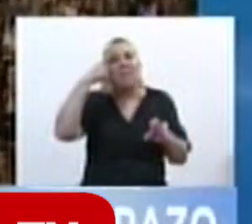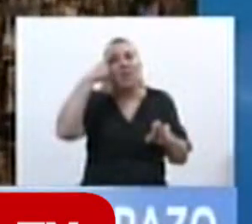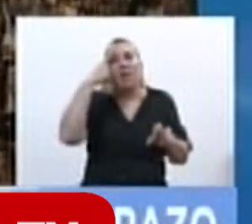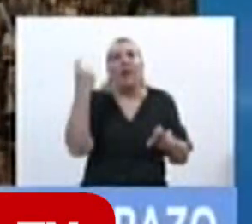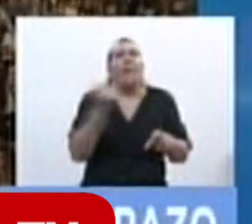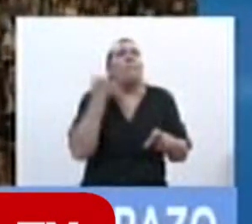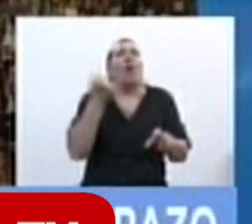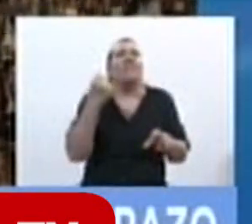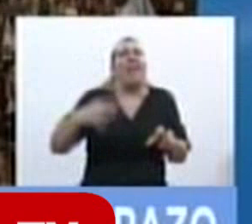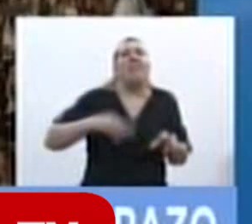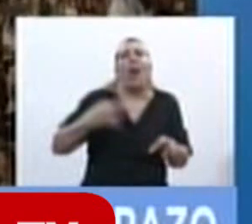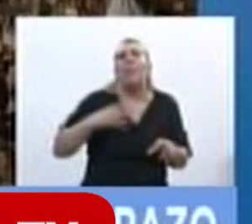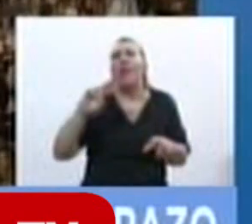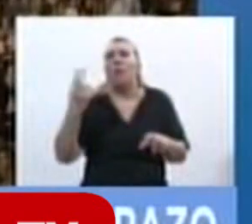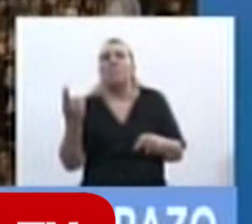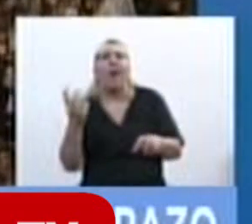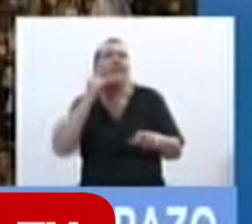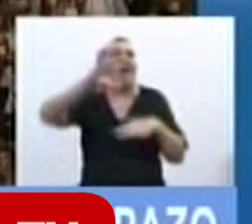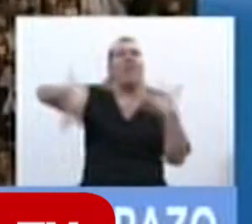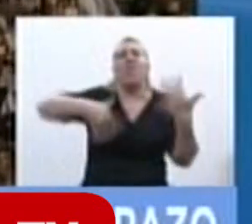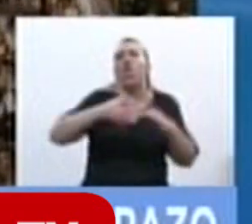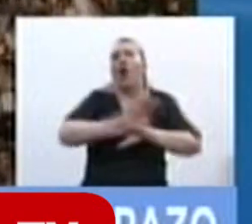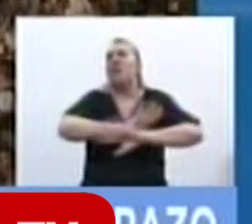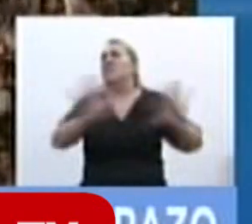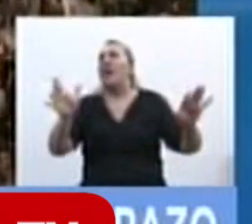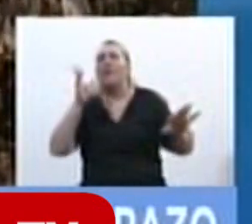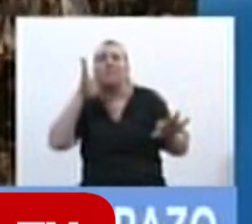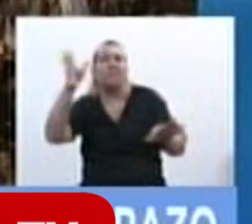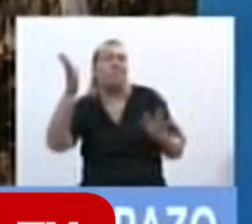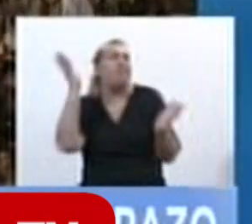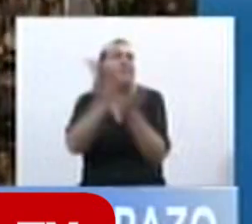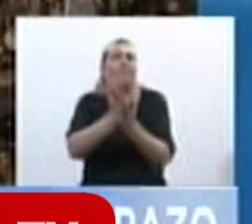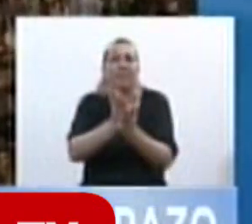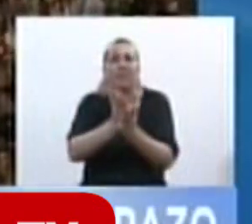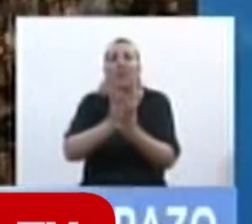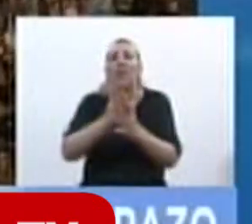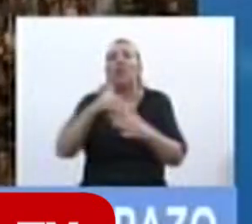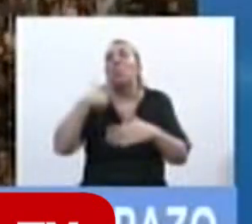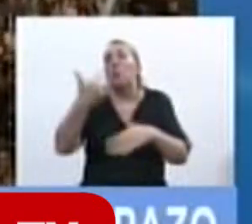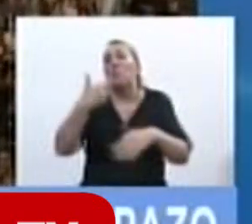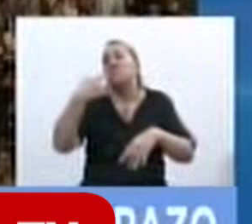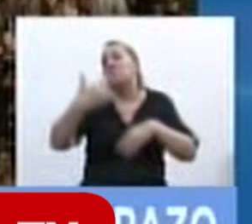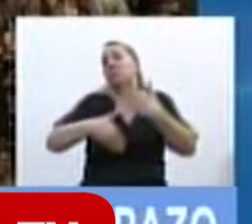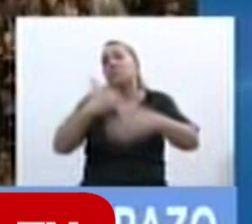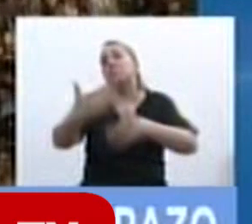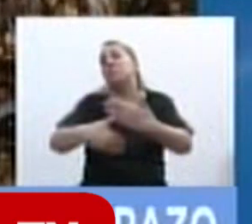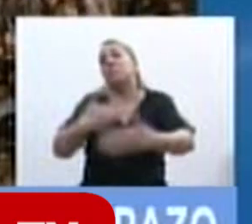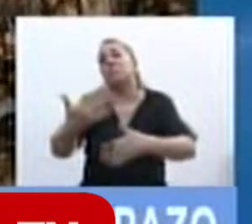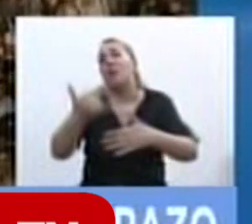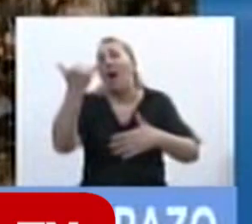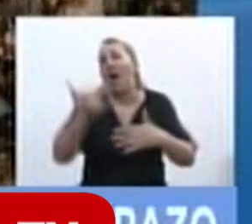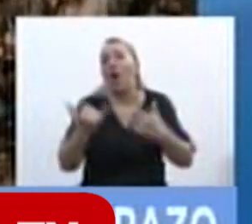muerte, el fin, el caos, el apocalipsis y con el correr de los años terminan siendo cosas